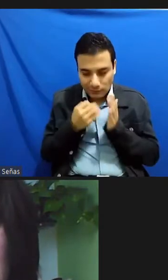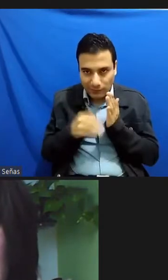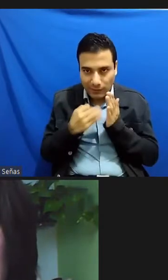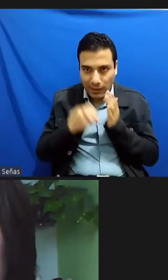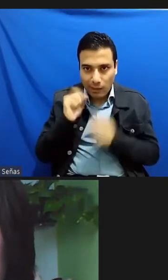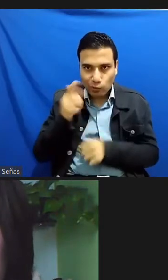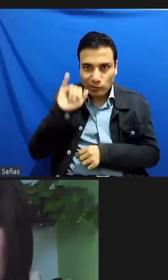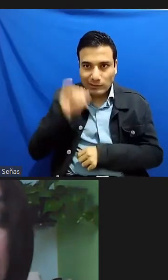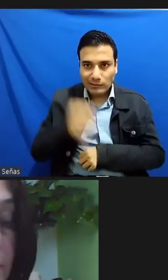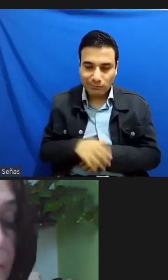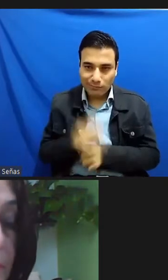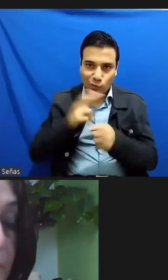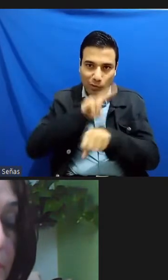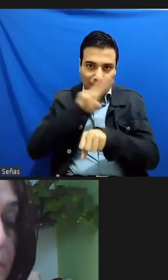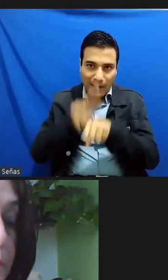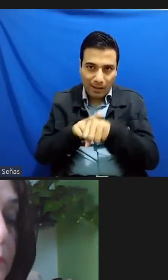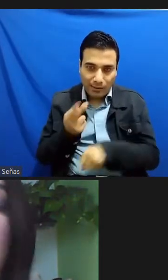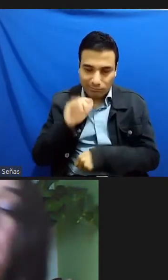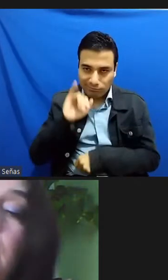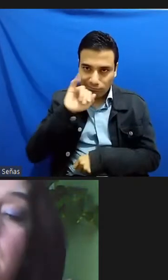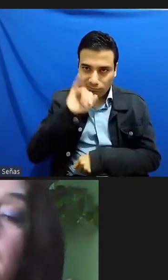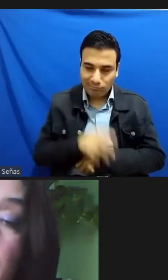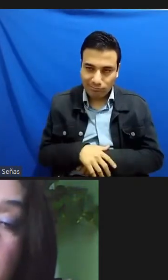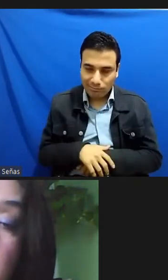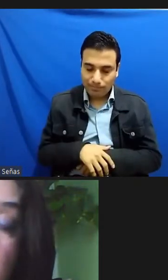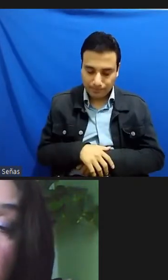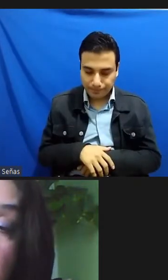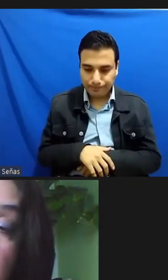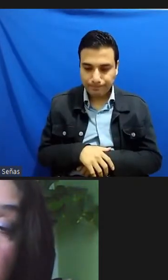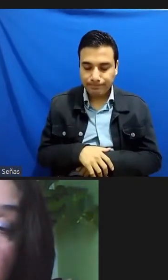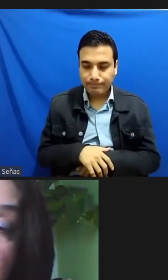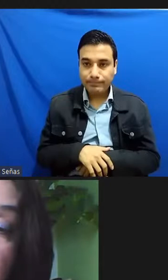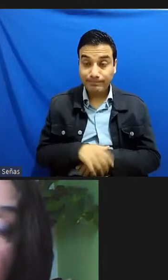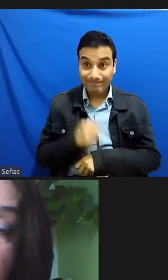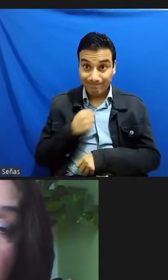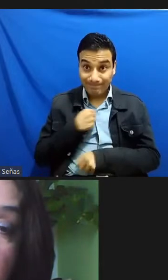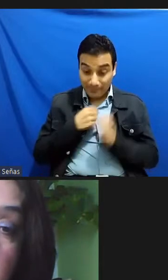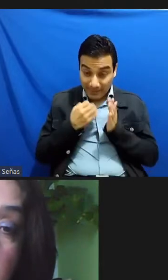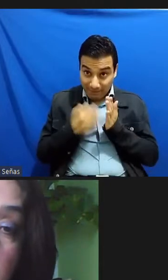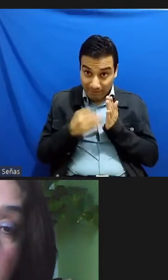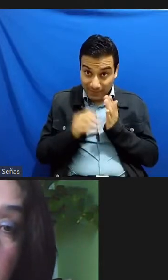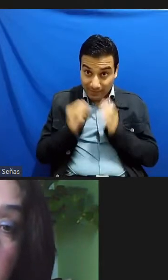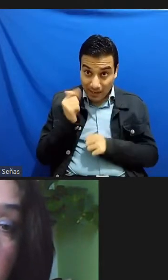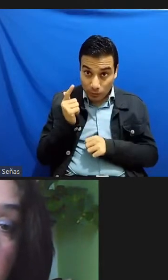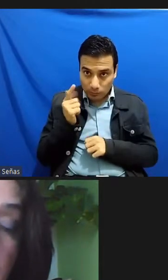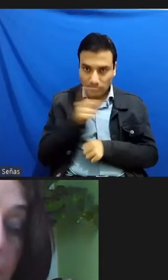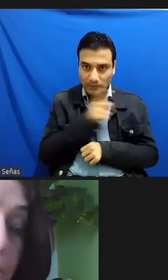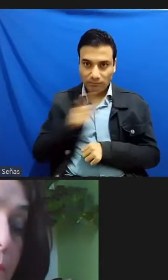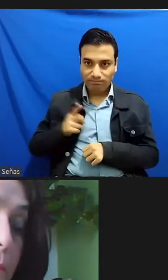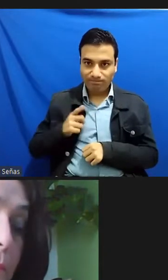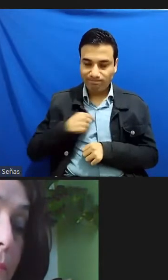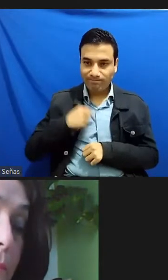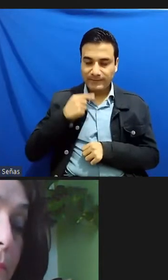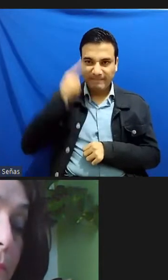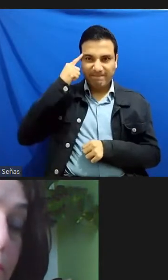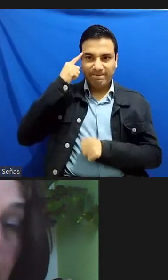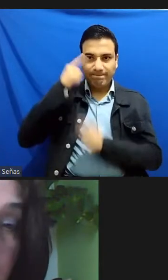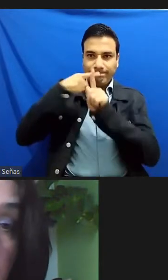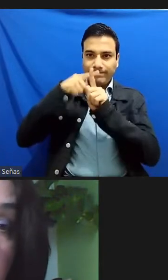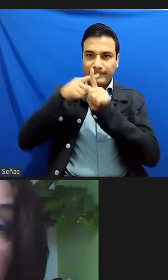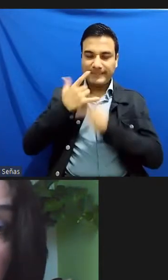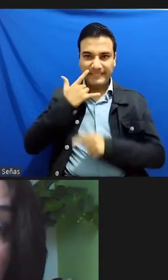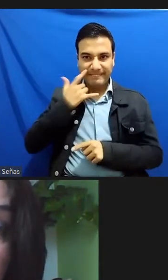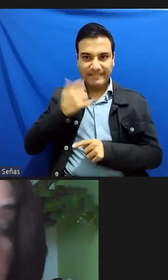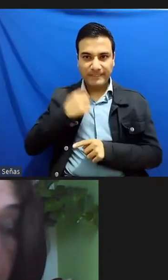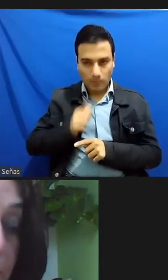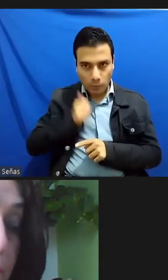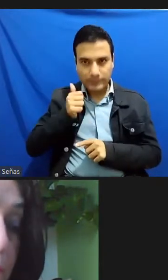vista global ¿no? hacer de eso una virtud y a partir de tratar de aprovechar eso para